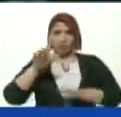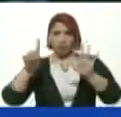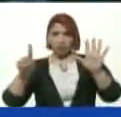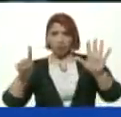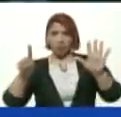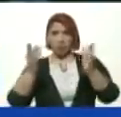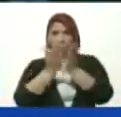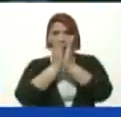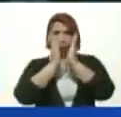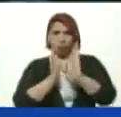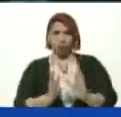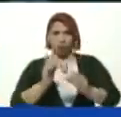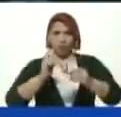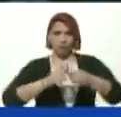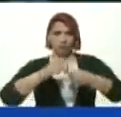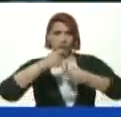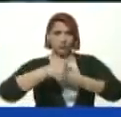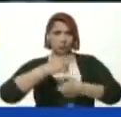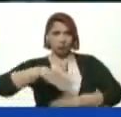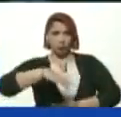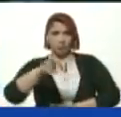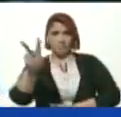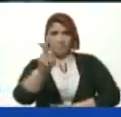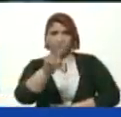Estudiantes En el país